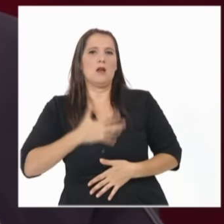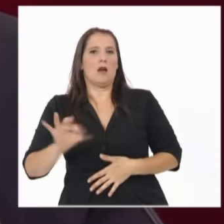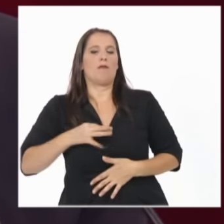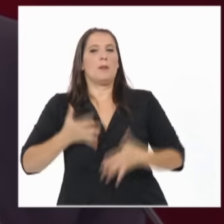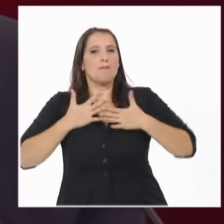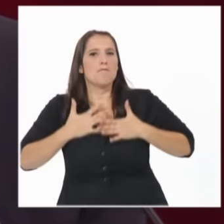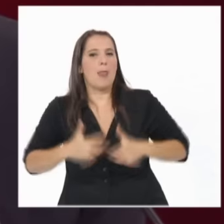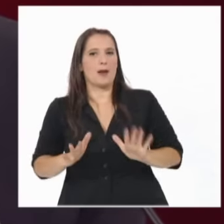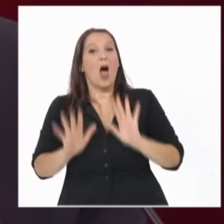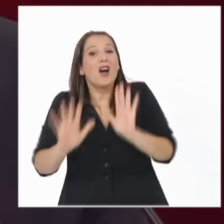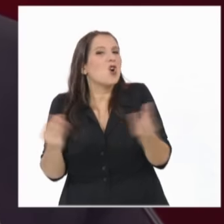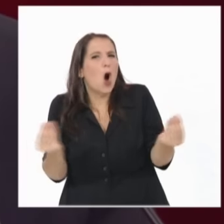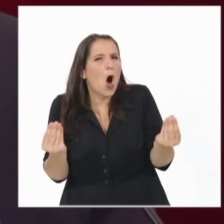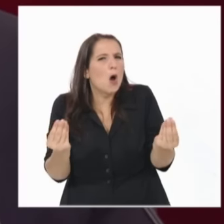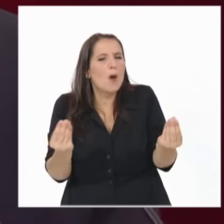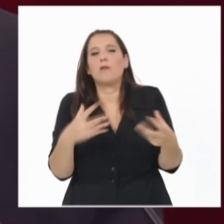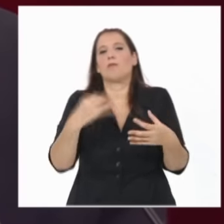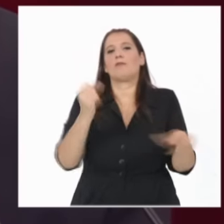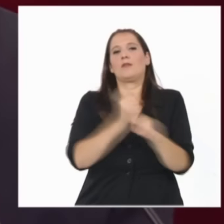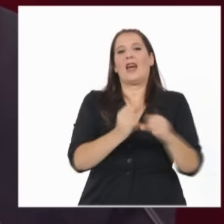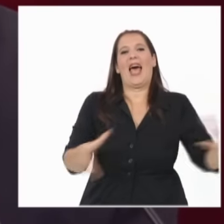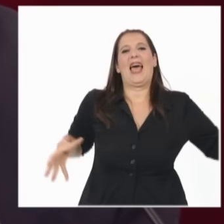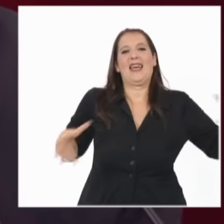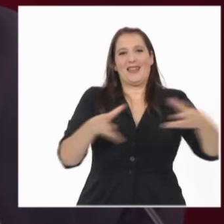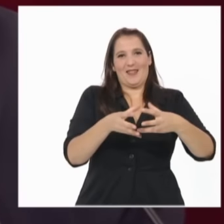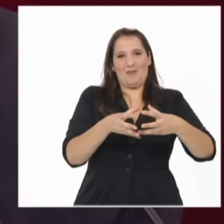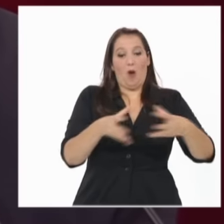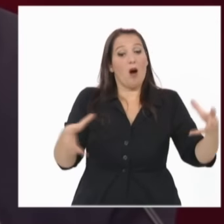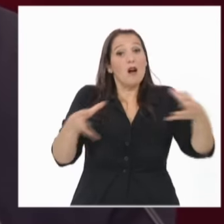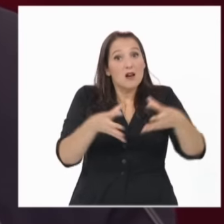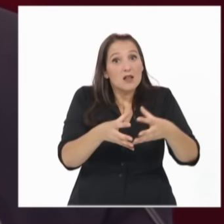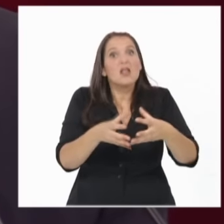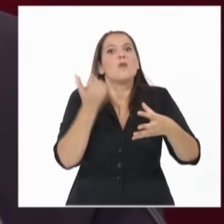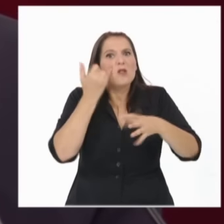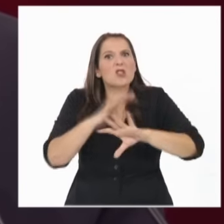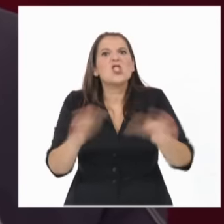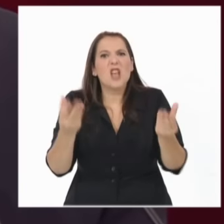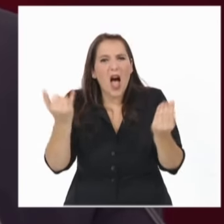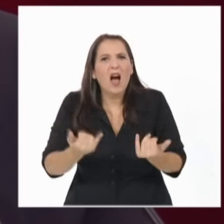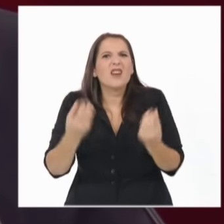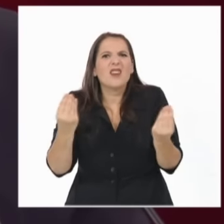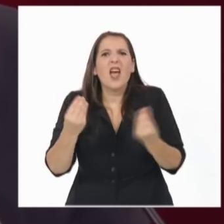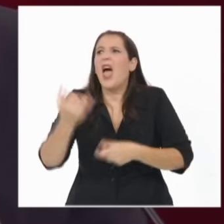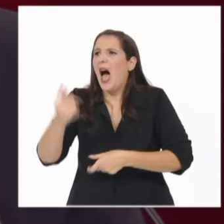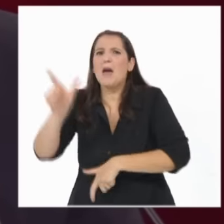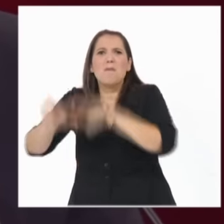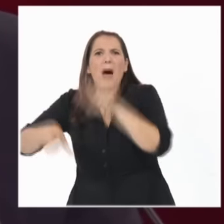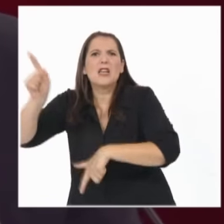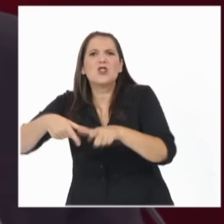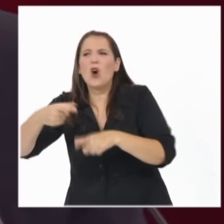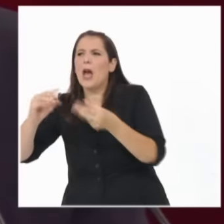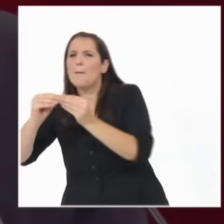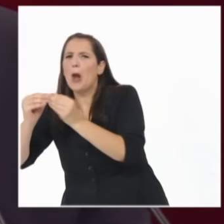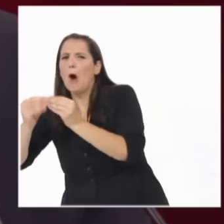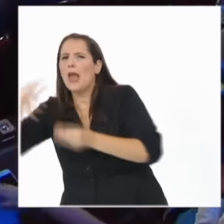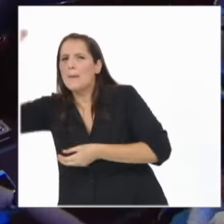trabajar en equipo. Juntos, hemos recapturado más de 2.300 prófugos de la justicia.